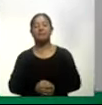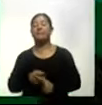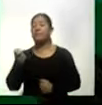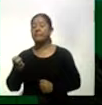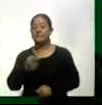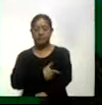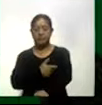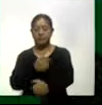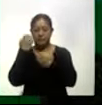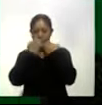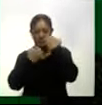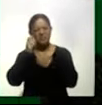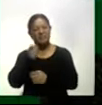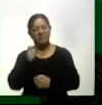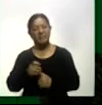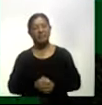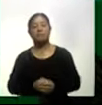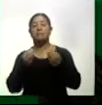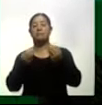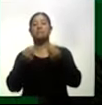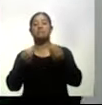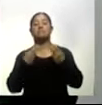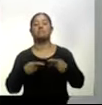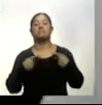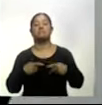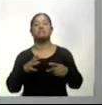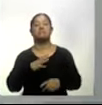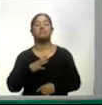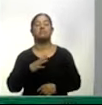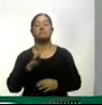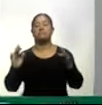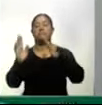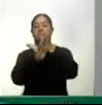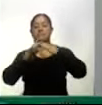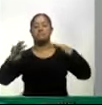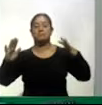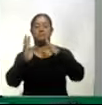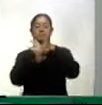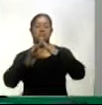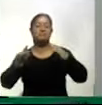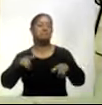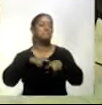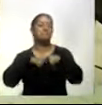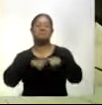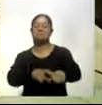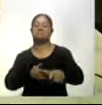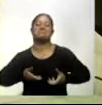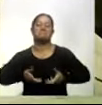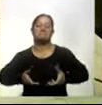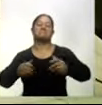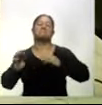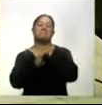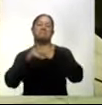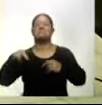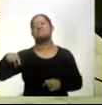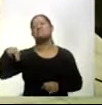que es debido a la gran cantidad de personas que están circulando y que continúan saliendo a las calles y es para identificar de manera